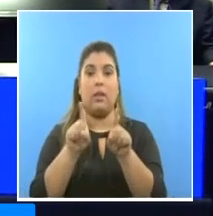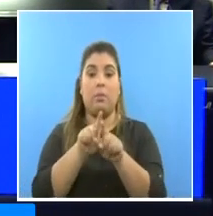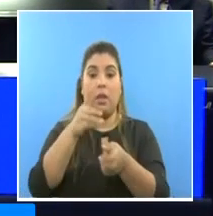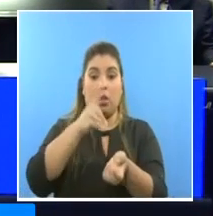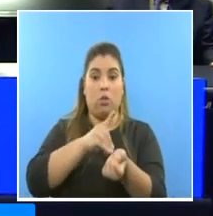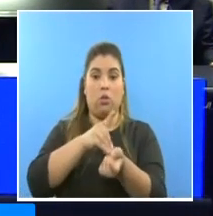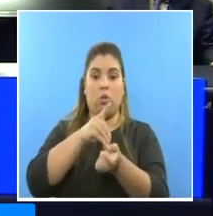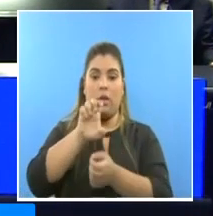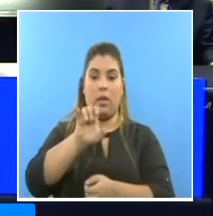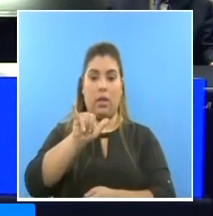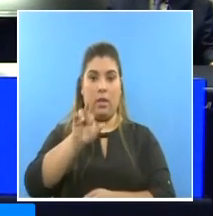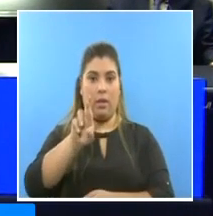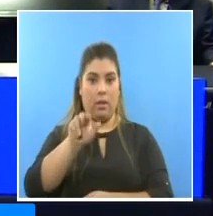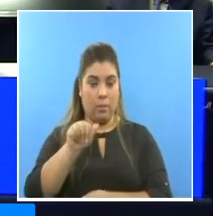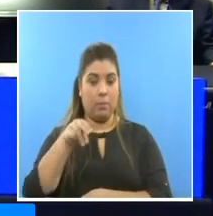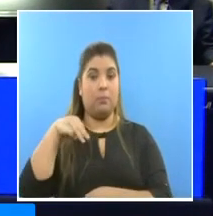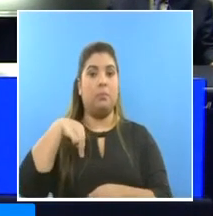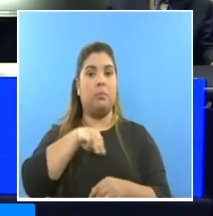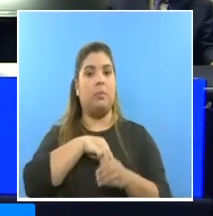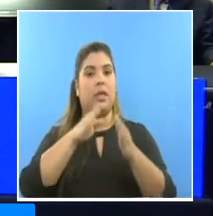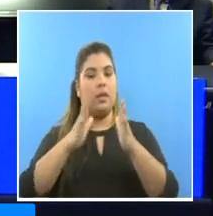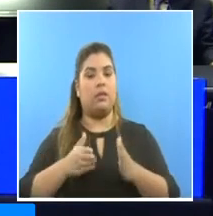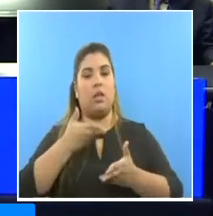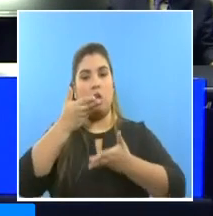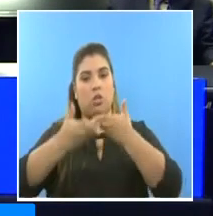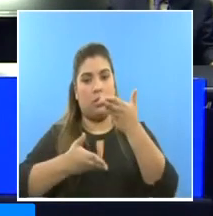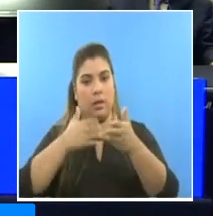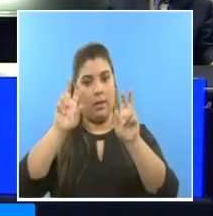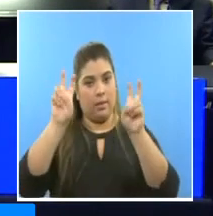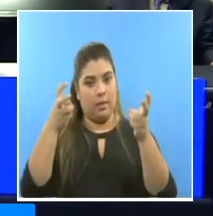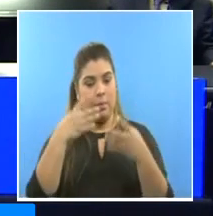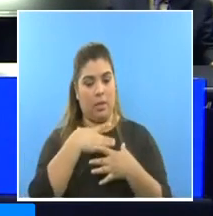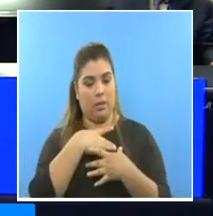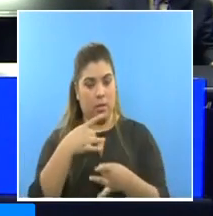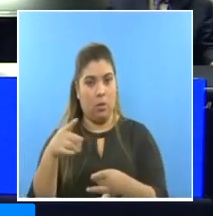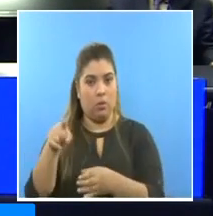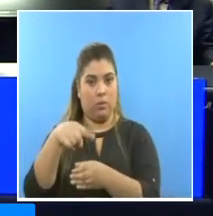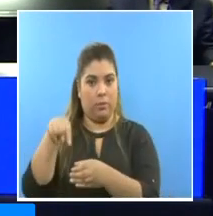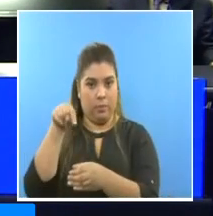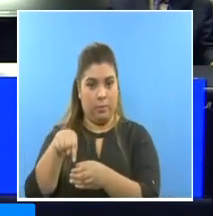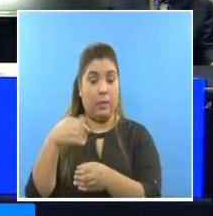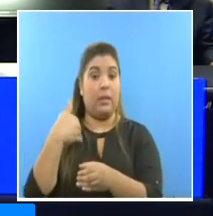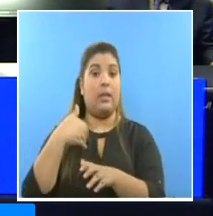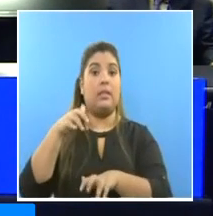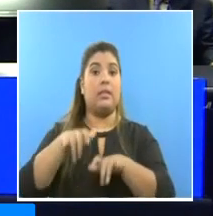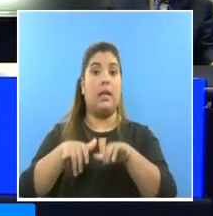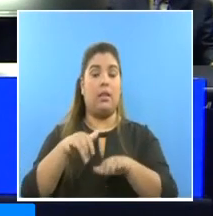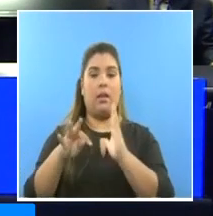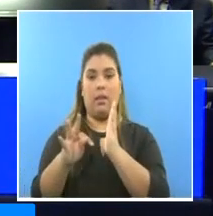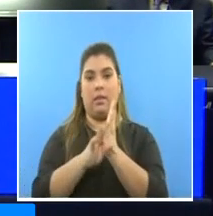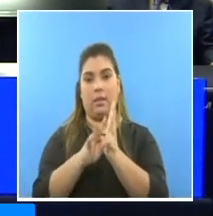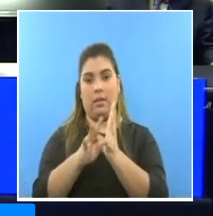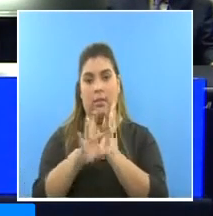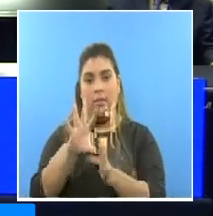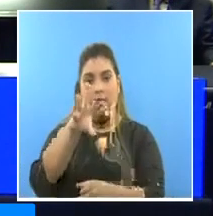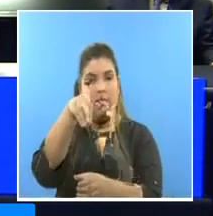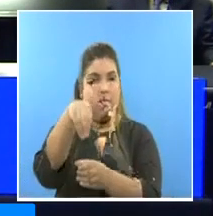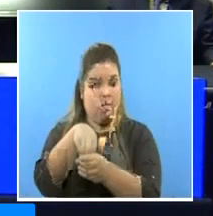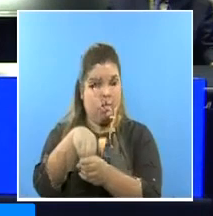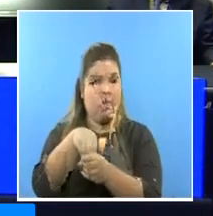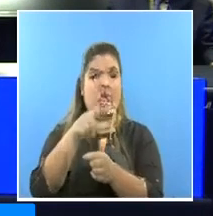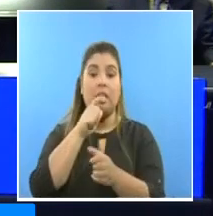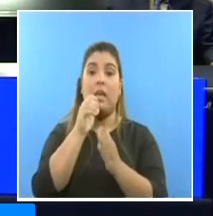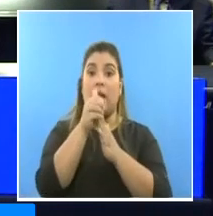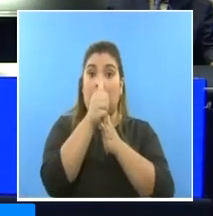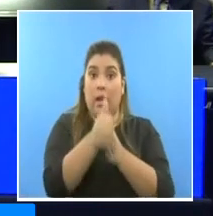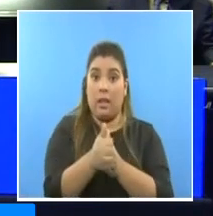doctora eira ruiz ministra consejera para asuntos de salud quien ejerce el cargo de secretaria técnica liderados entonces por